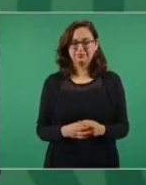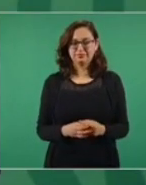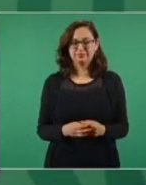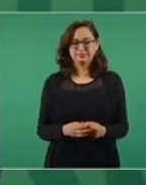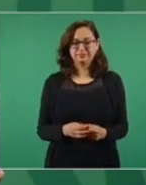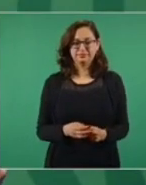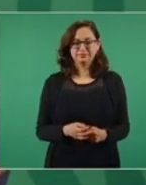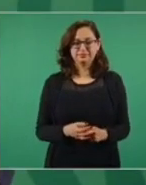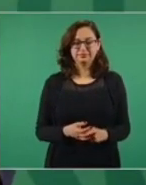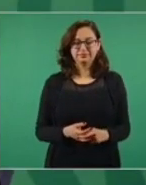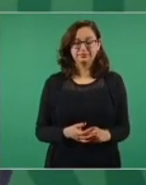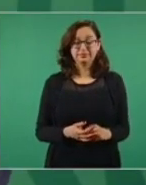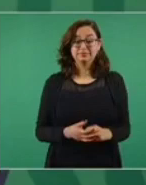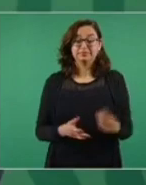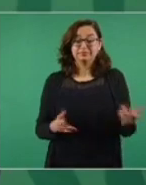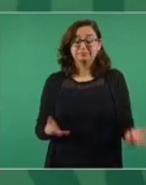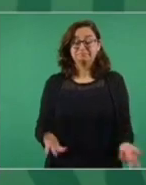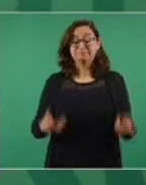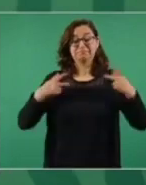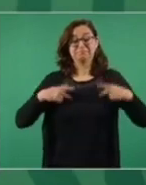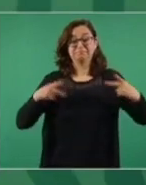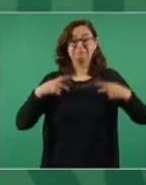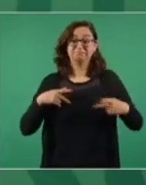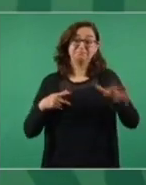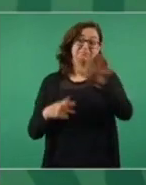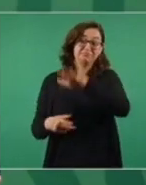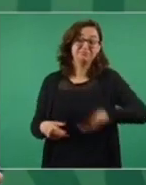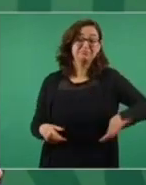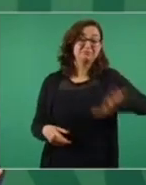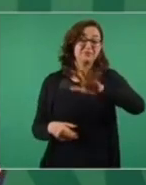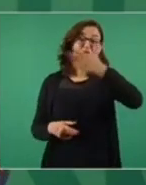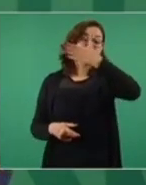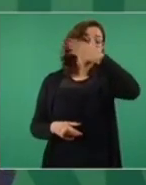todo es en contra de nosotros,